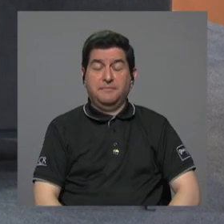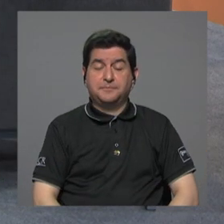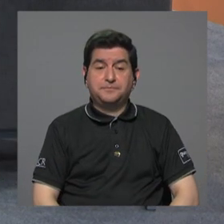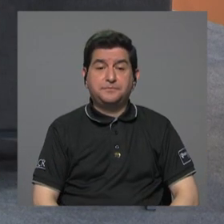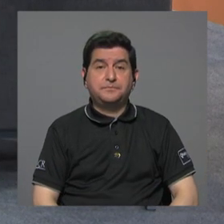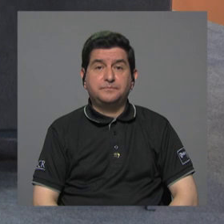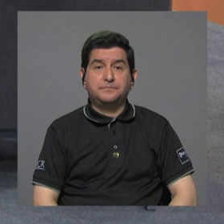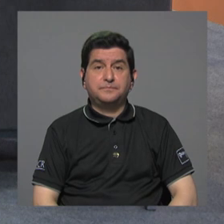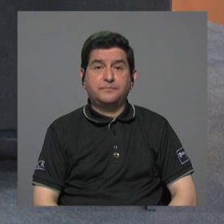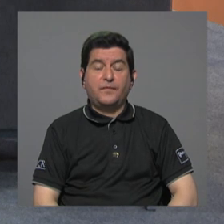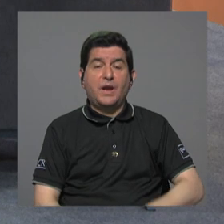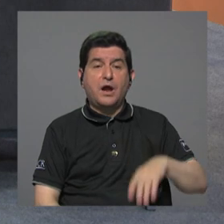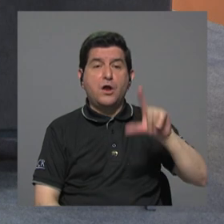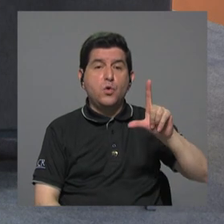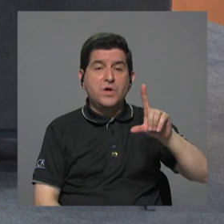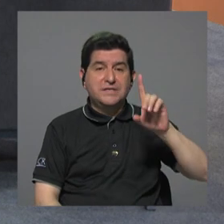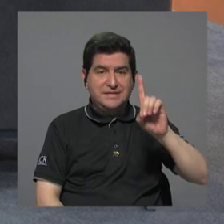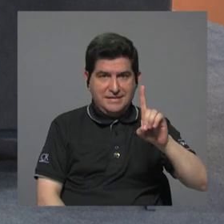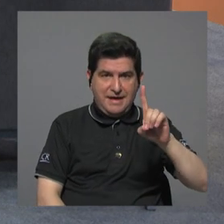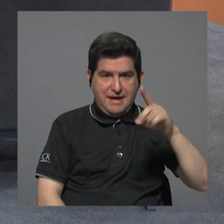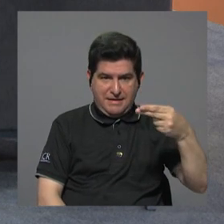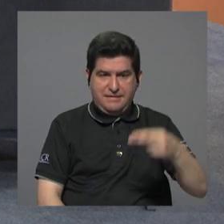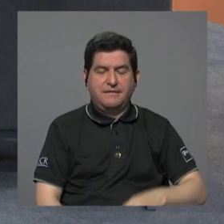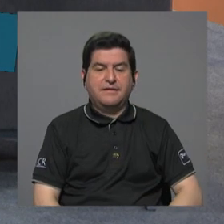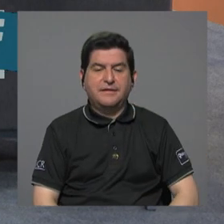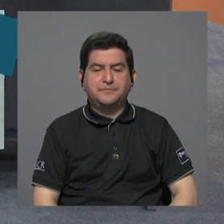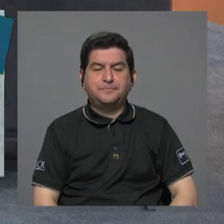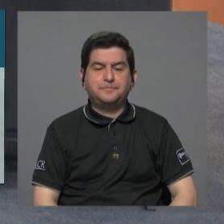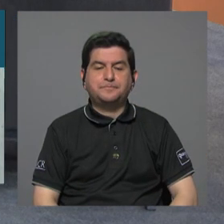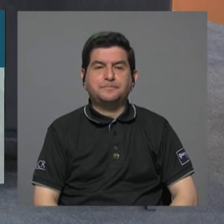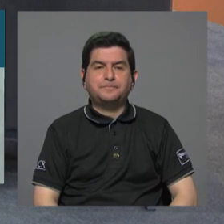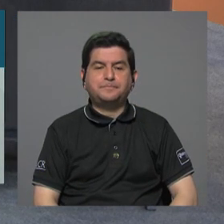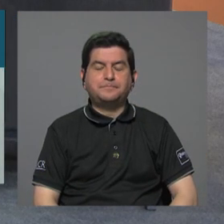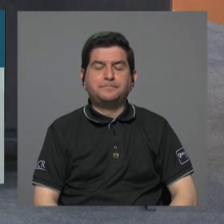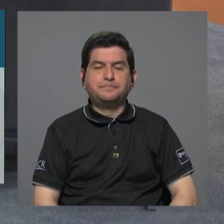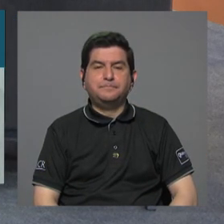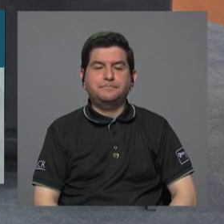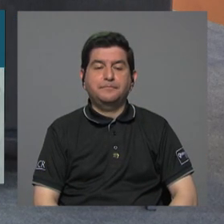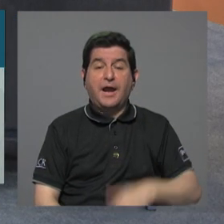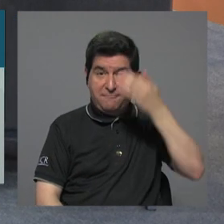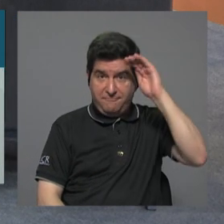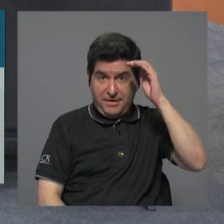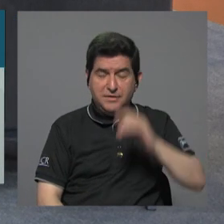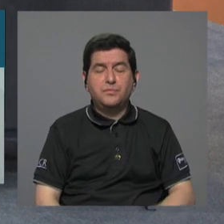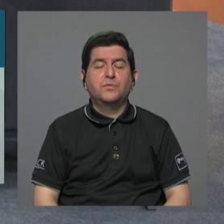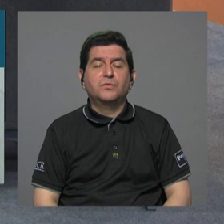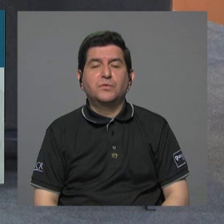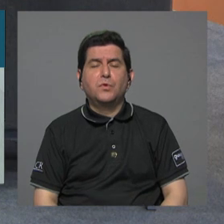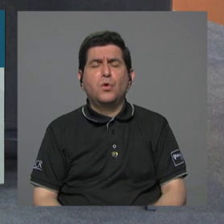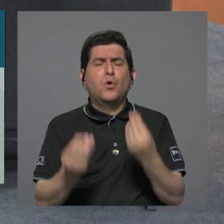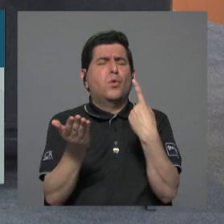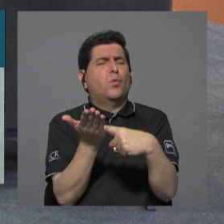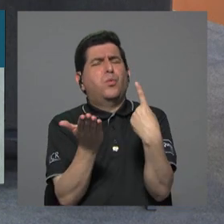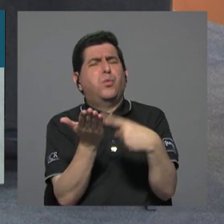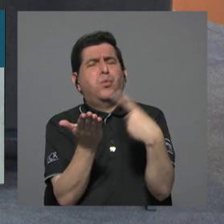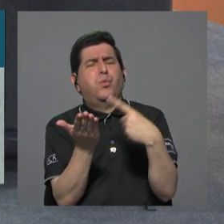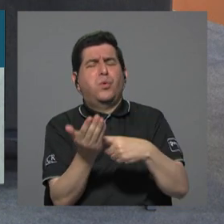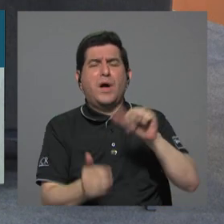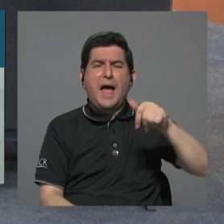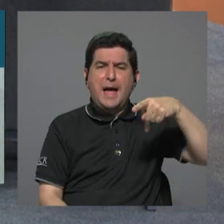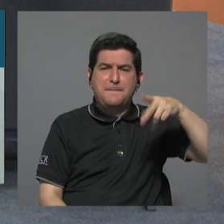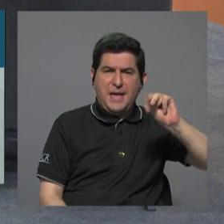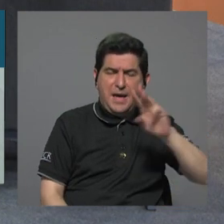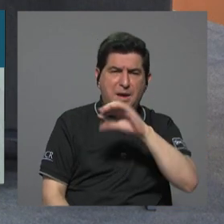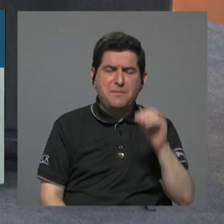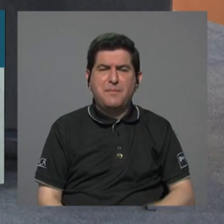Luis D. Herrera nos comenta vamos a ver a continuación ha habido mucha discusión de si APM